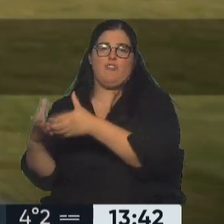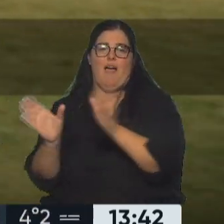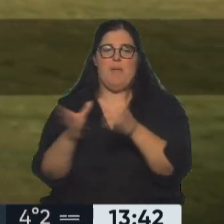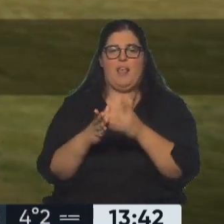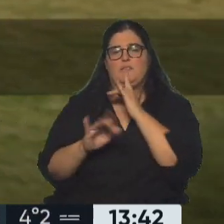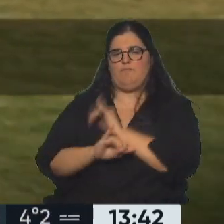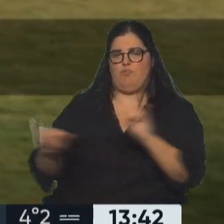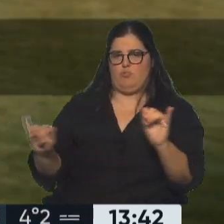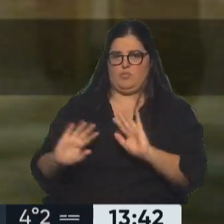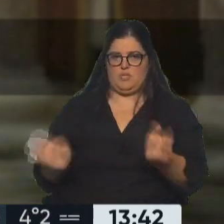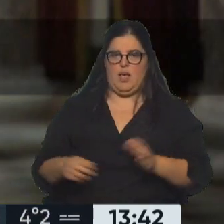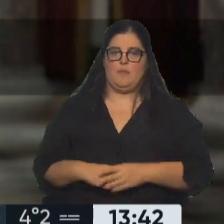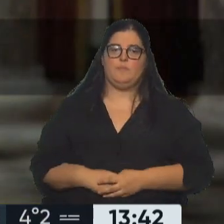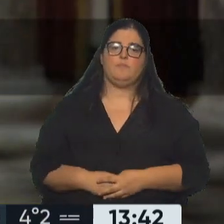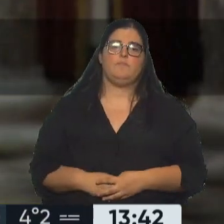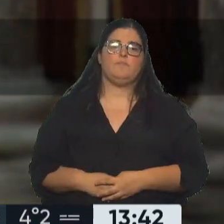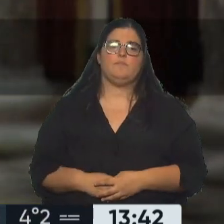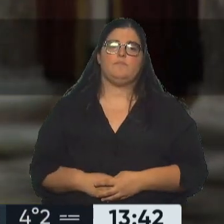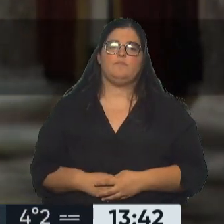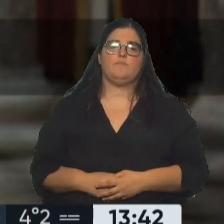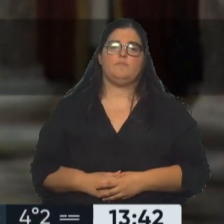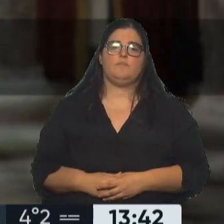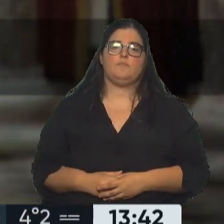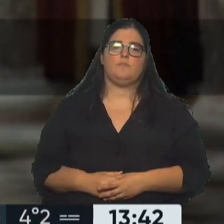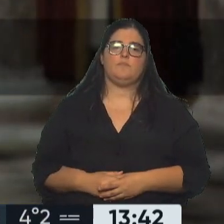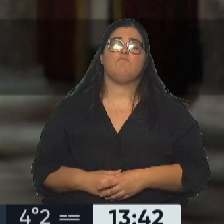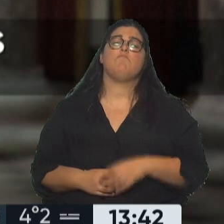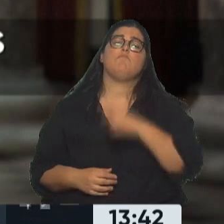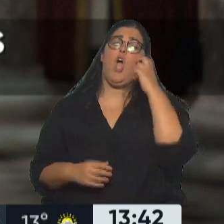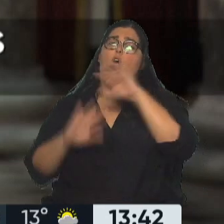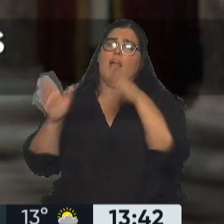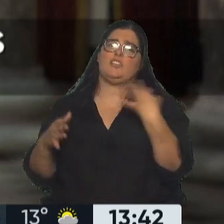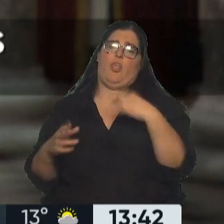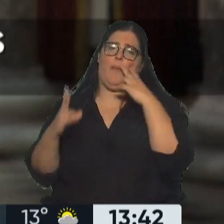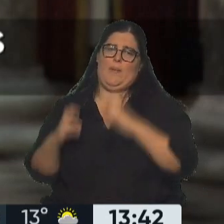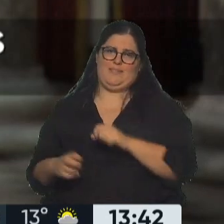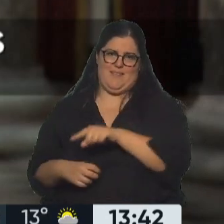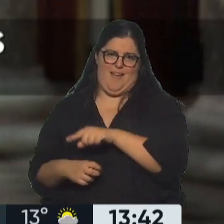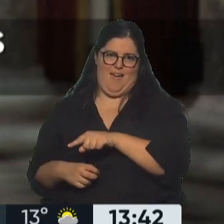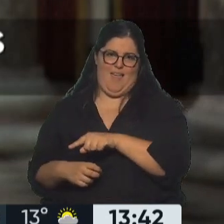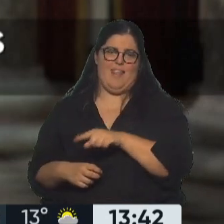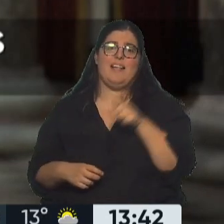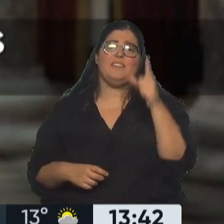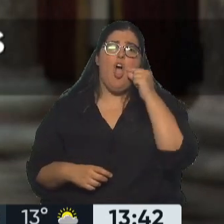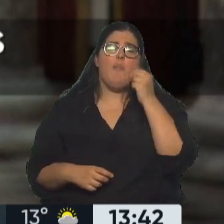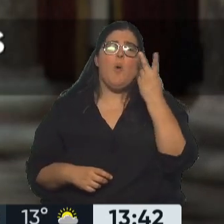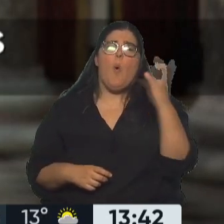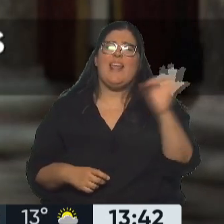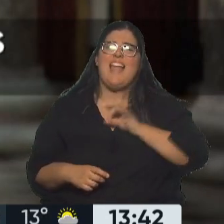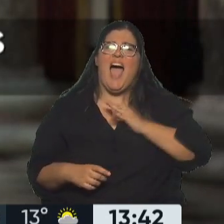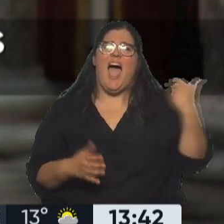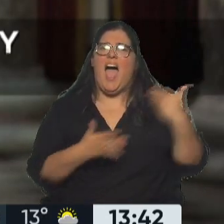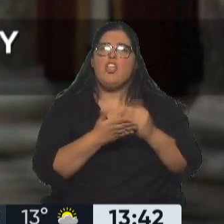I see it could go from that committee or others, but I think Congress has to investigate this. Here's an individual that's been in office for more than 40 years. Here's an